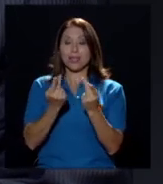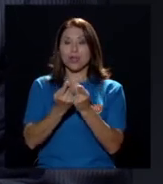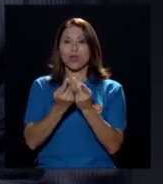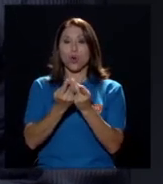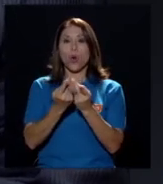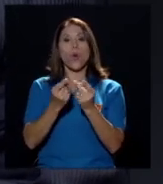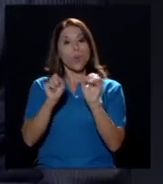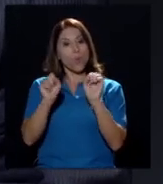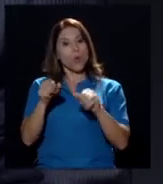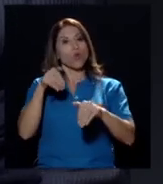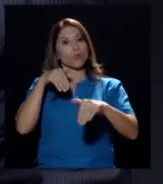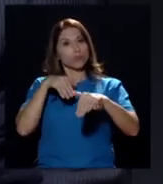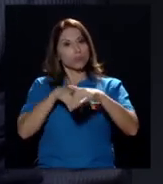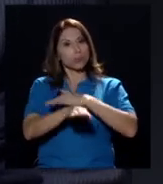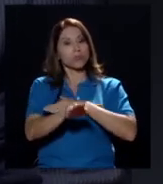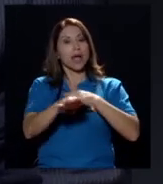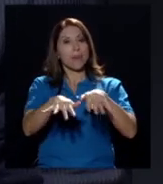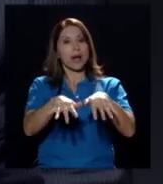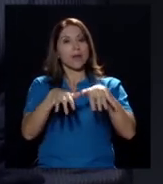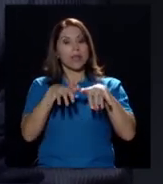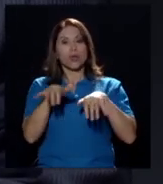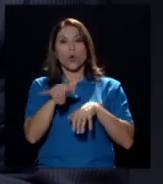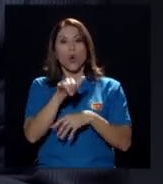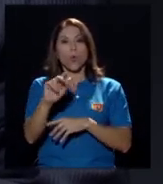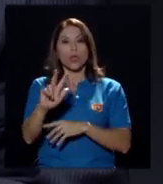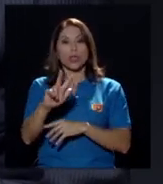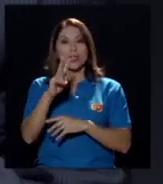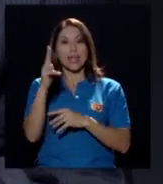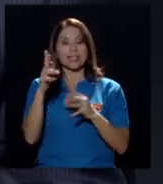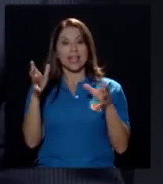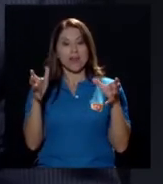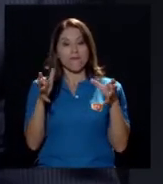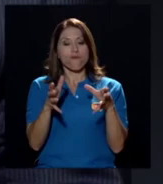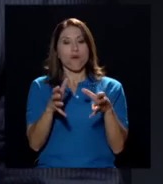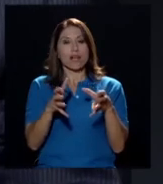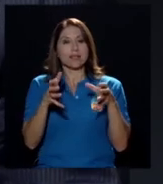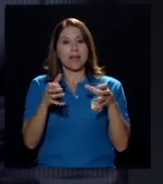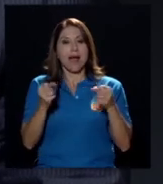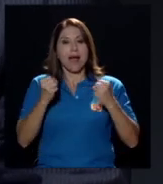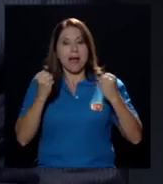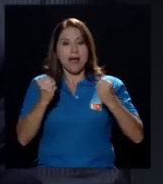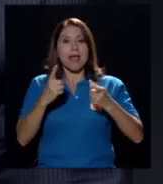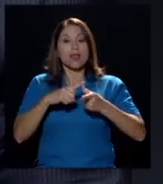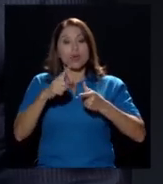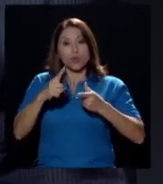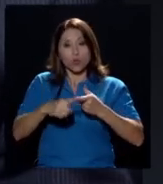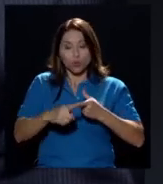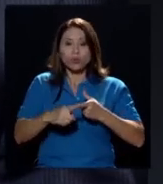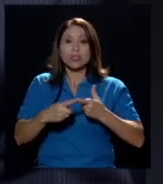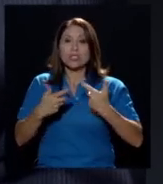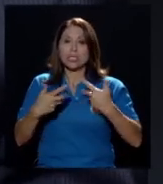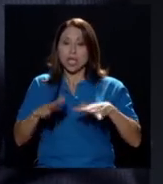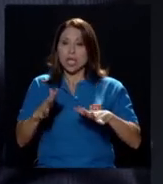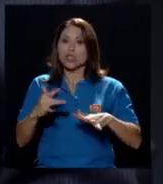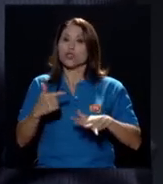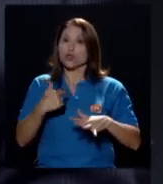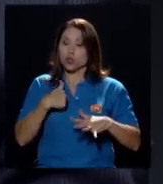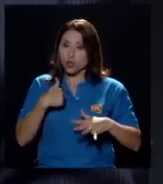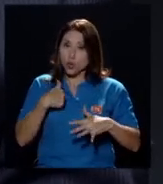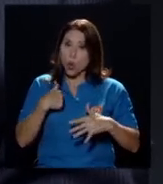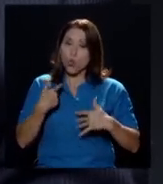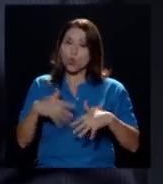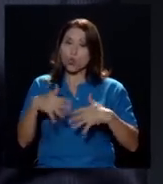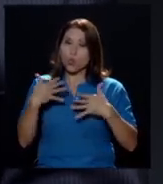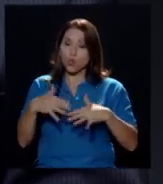Parlamento como tercera fuerza. Entonces, a mí, yo saludé mucho la decisión de los